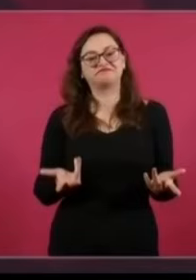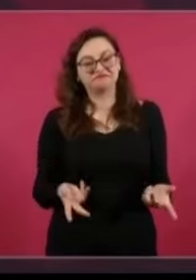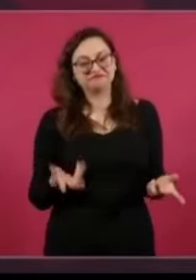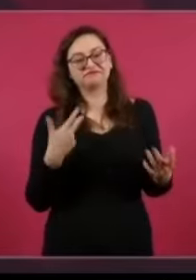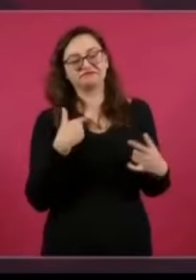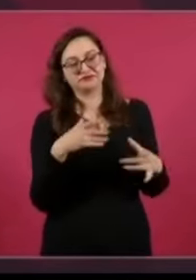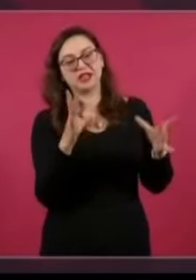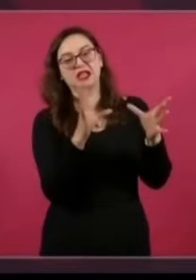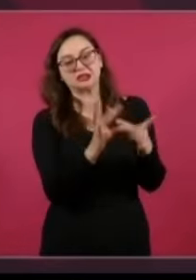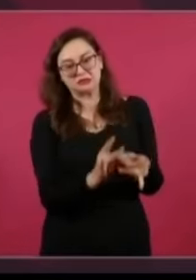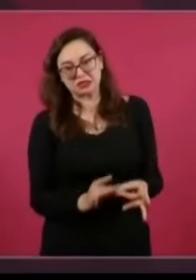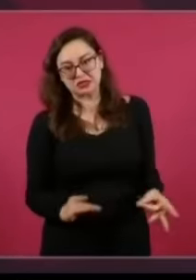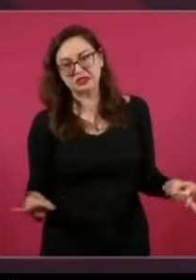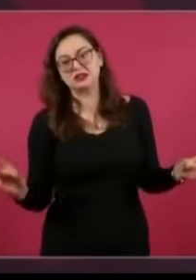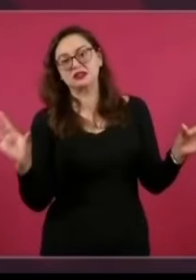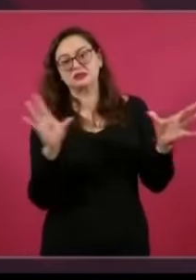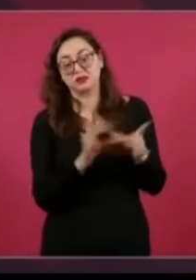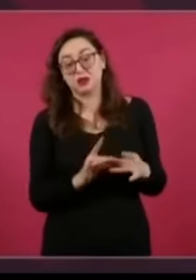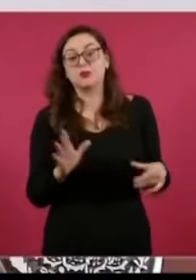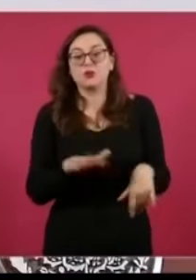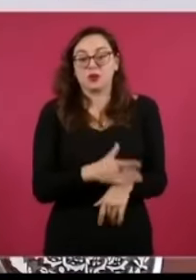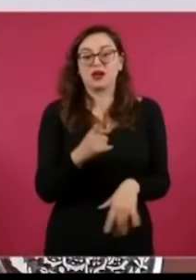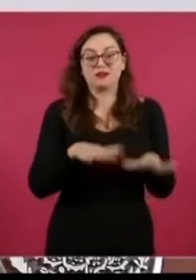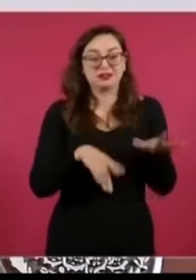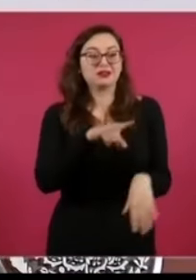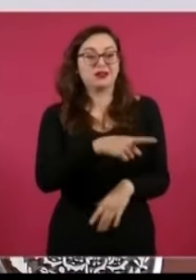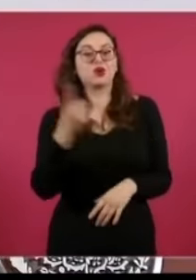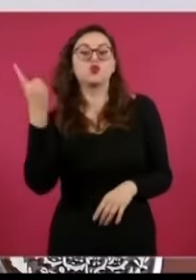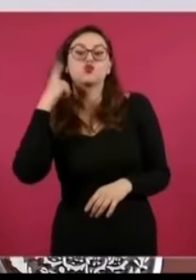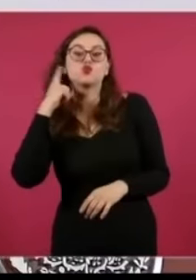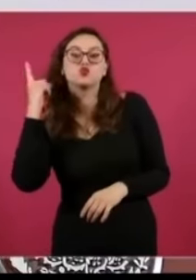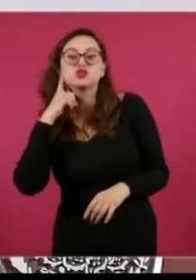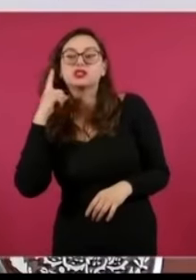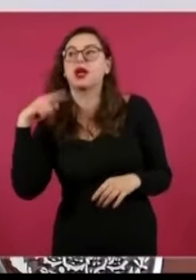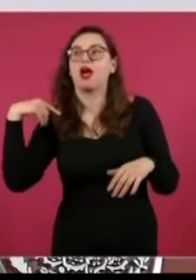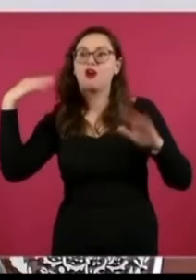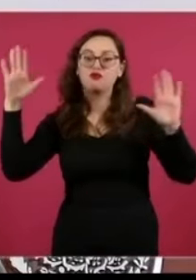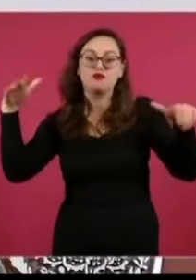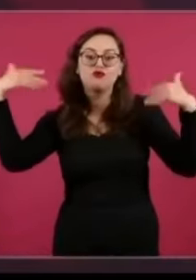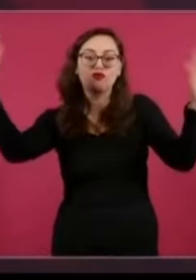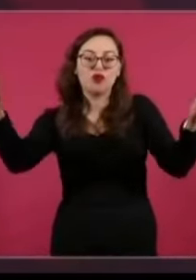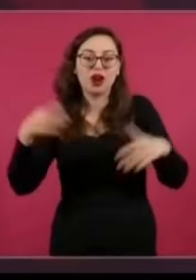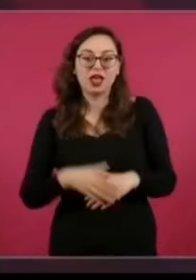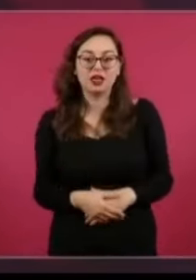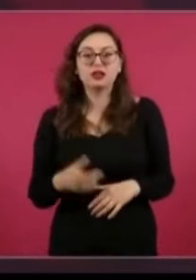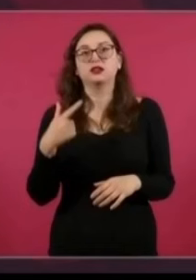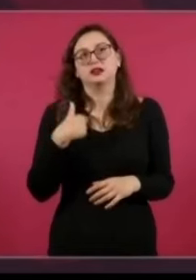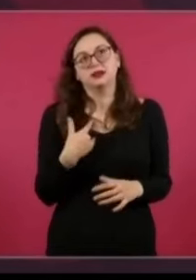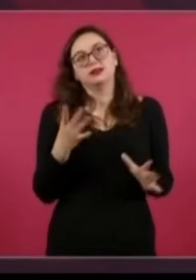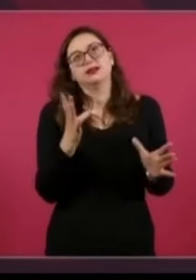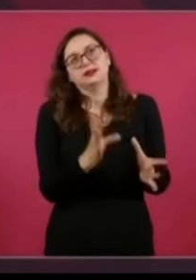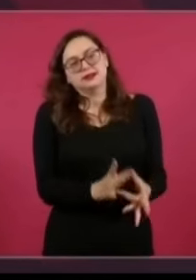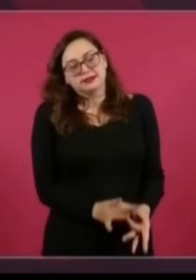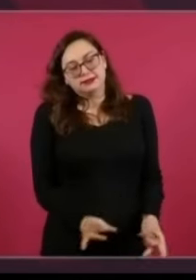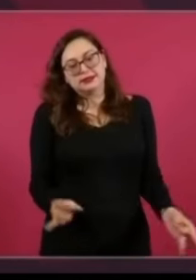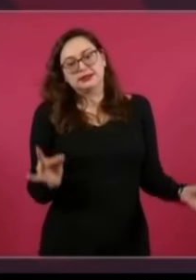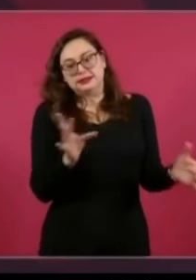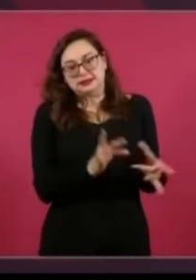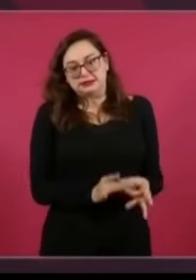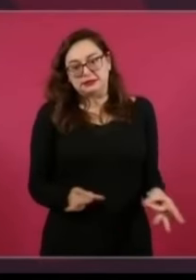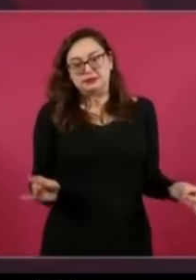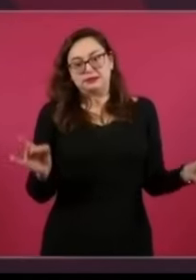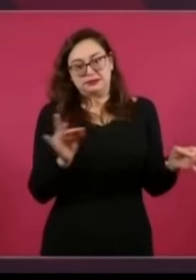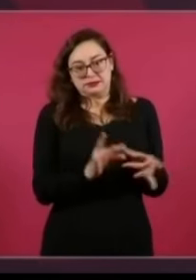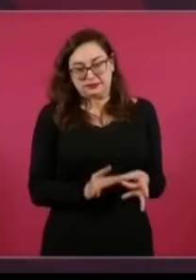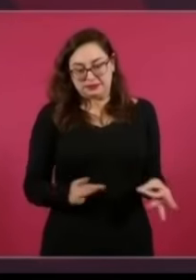están obligadas a presentar todos los años su declaración de transparencia de acuerdo a la ley, ¿sí? En particular, la